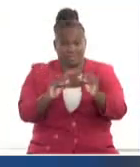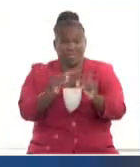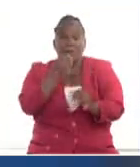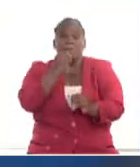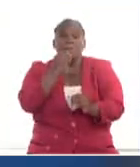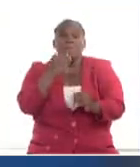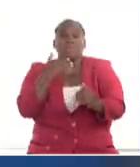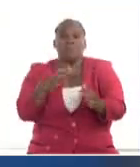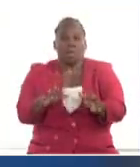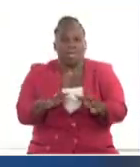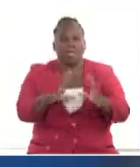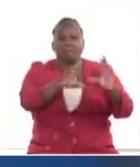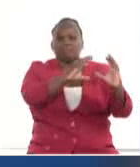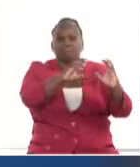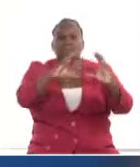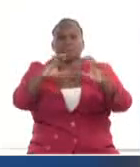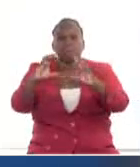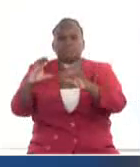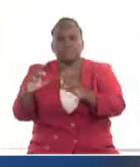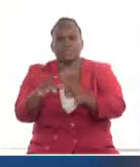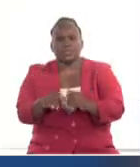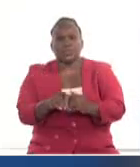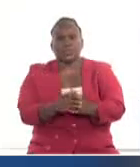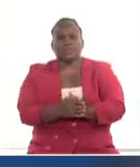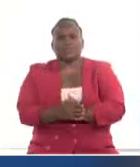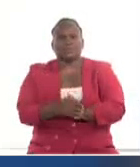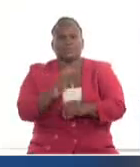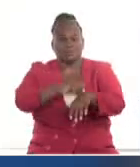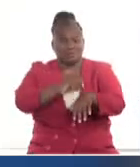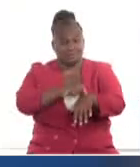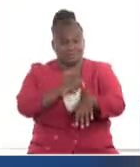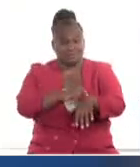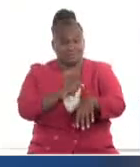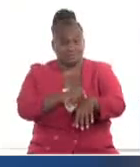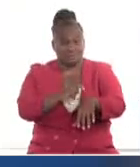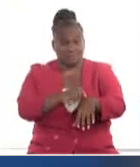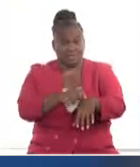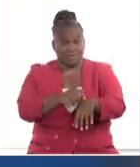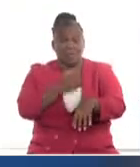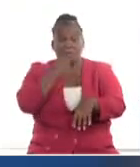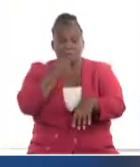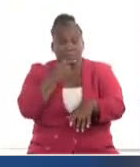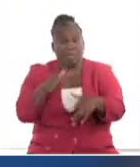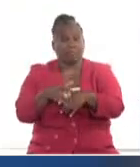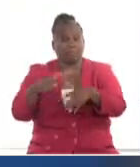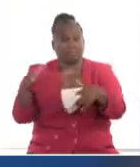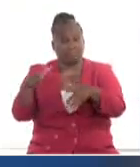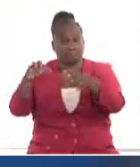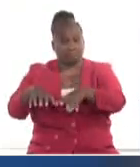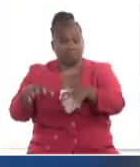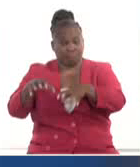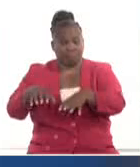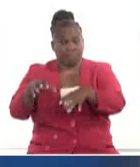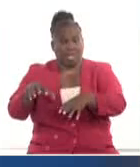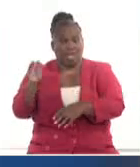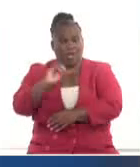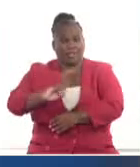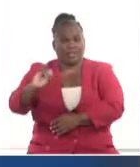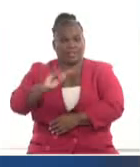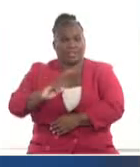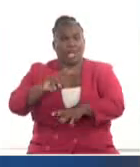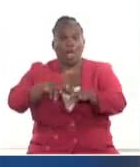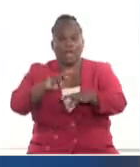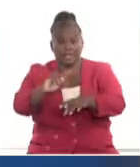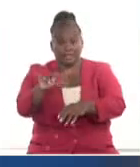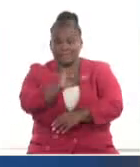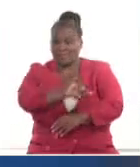algunos intervalos nubosos a lo largo de todo el territorio y en ese horario se incrementa la probabilidad de precipitaciones también para el norte del territorio alguinero. Las